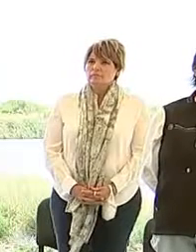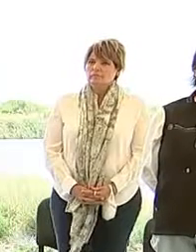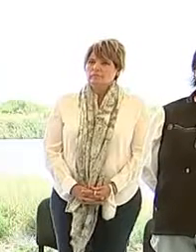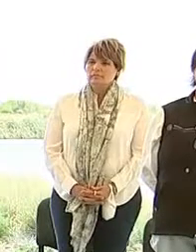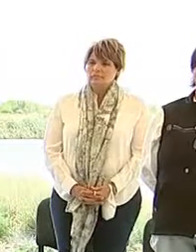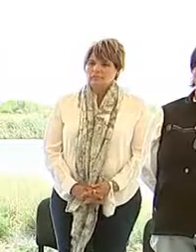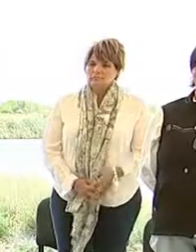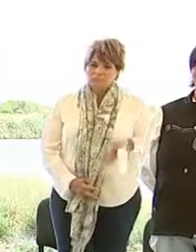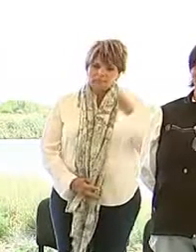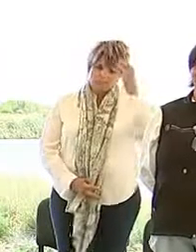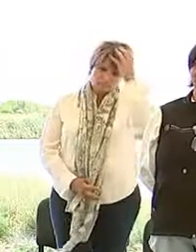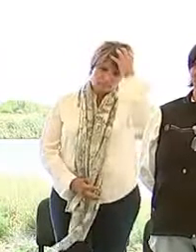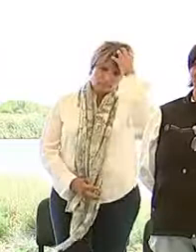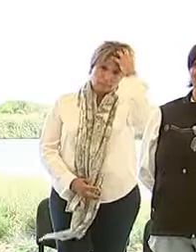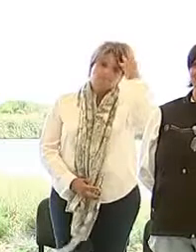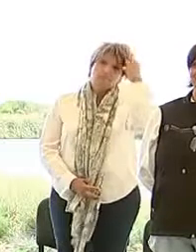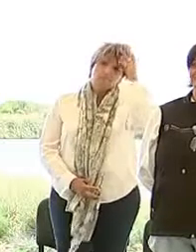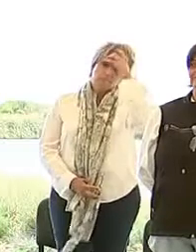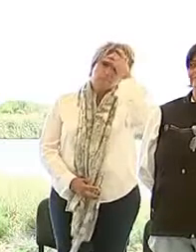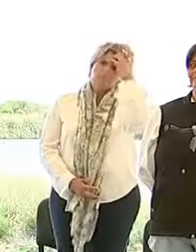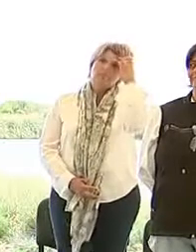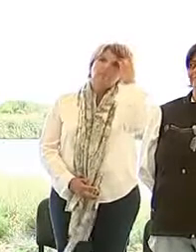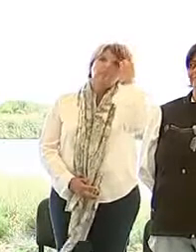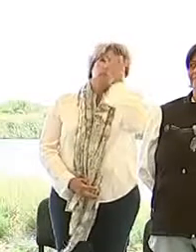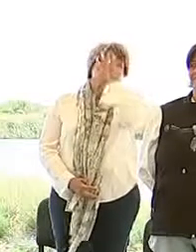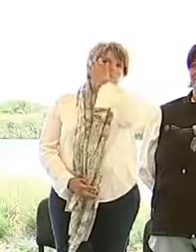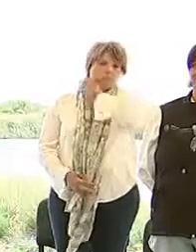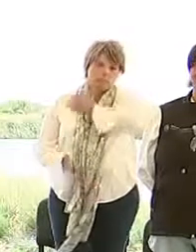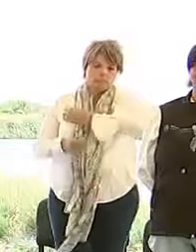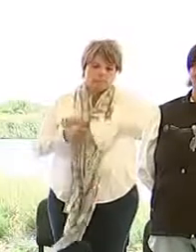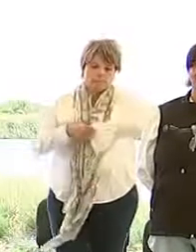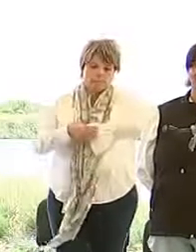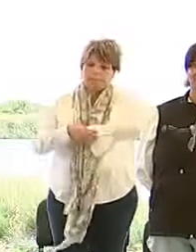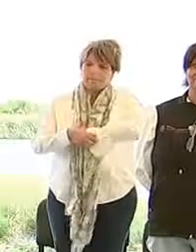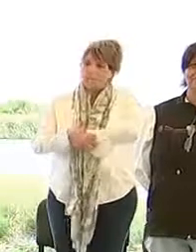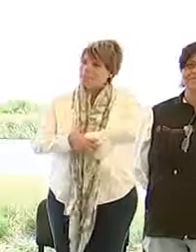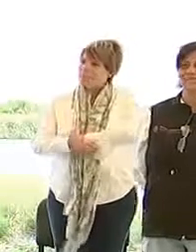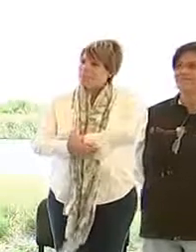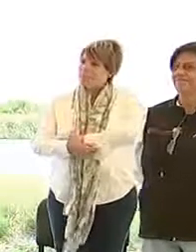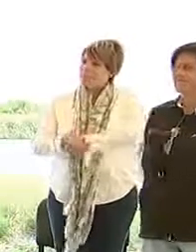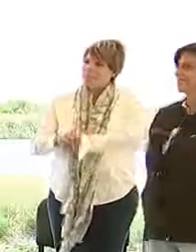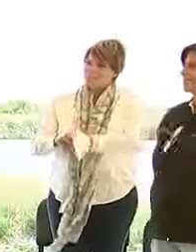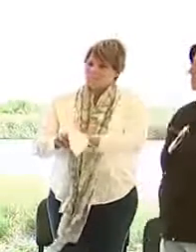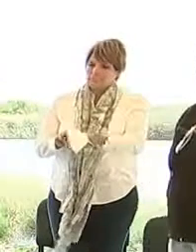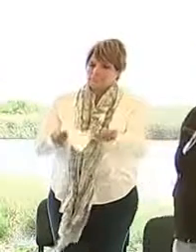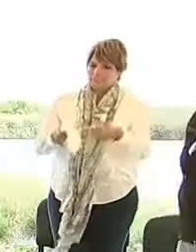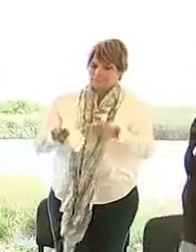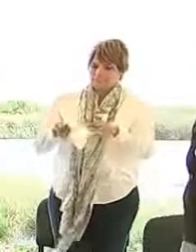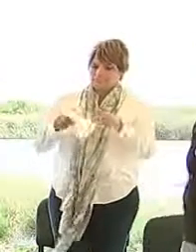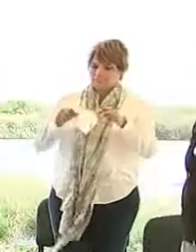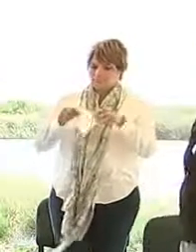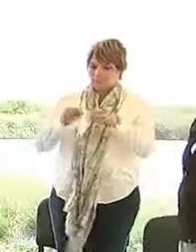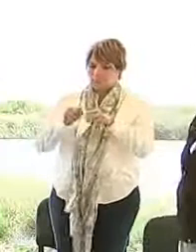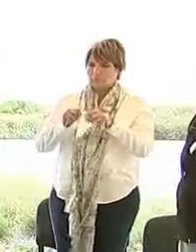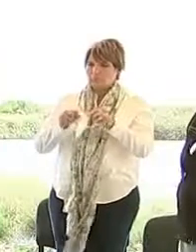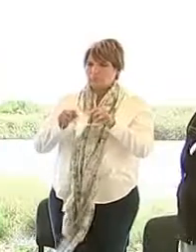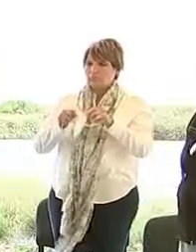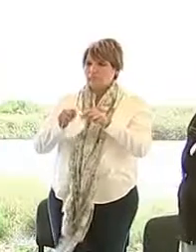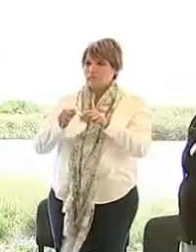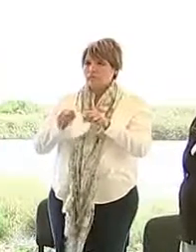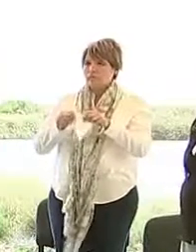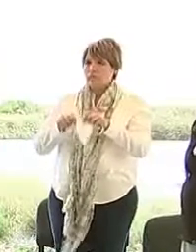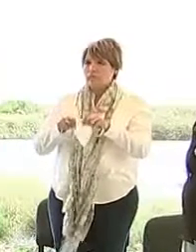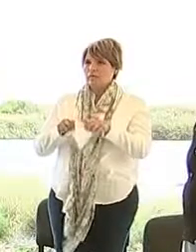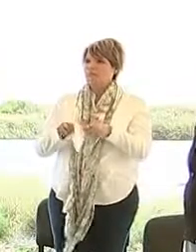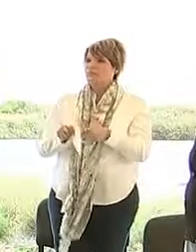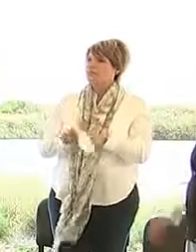De esta manera, concluye este evento, se despide de ustedes el presidente constitucional de los Estados Unidos Mexicanos, licenciado